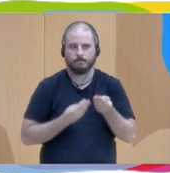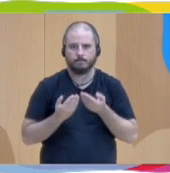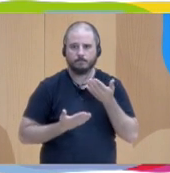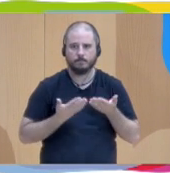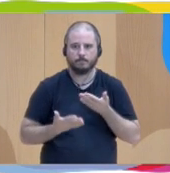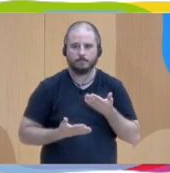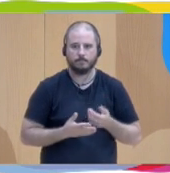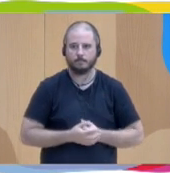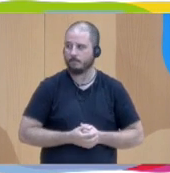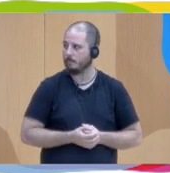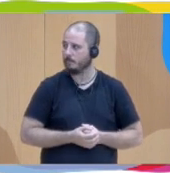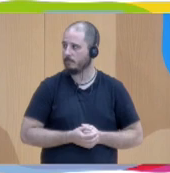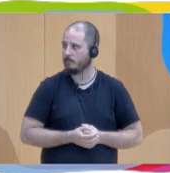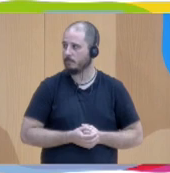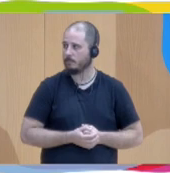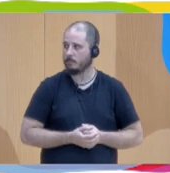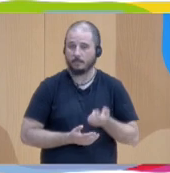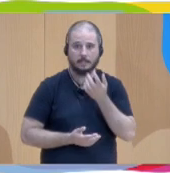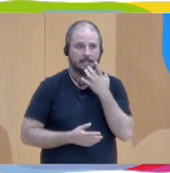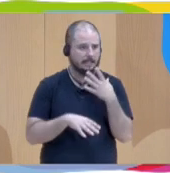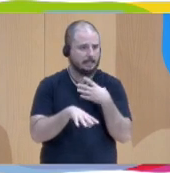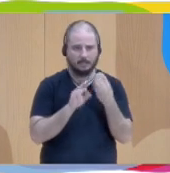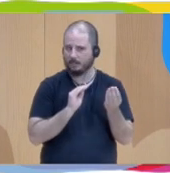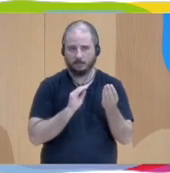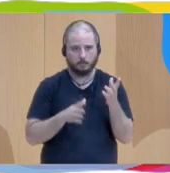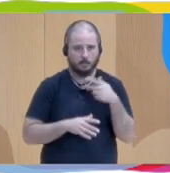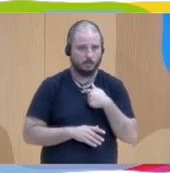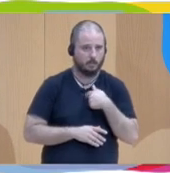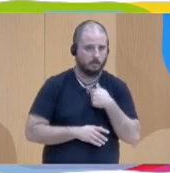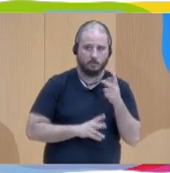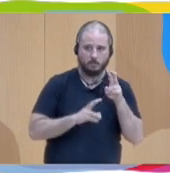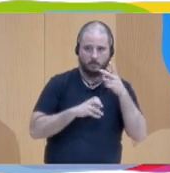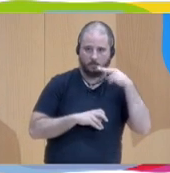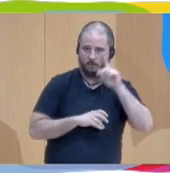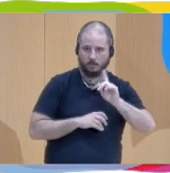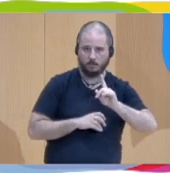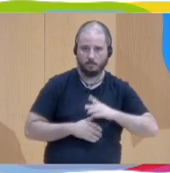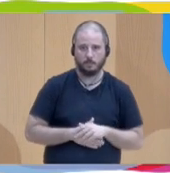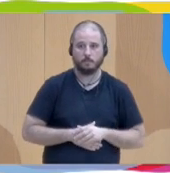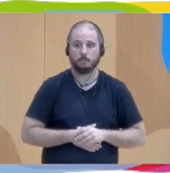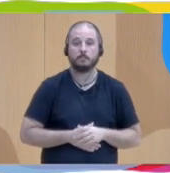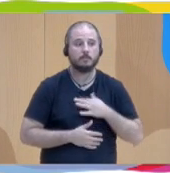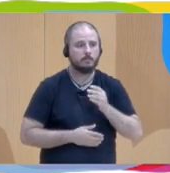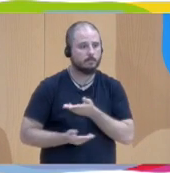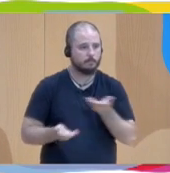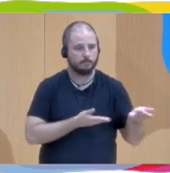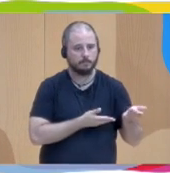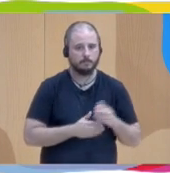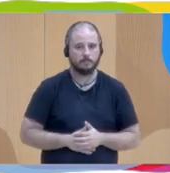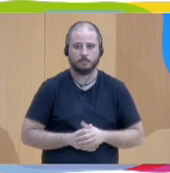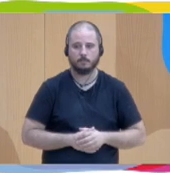en... ¿Qué hacemos cuando no nos entendemos? yo no he experiencia en ese... Mira, quizás... Adelante. Yes,